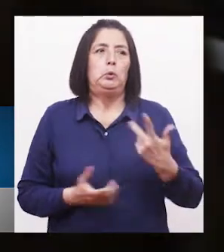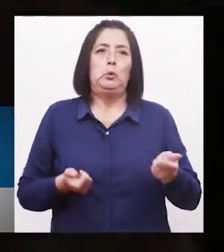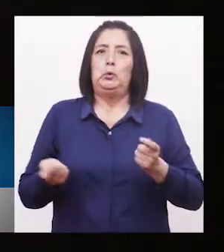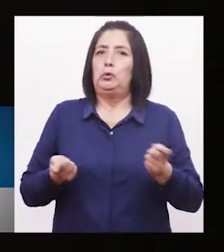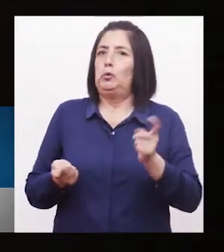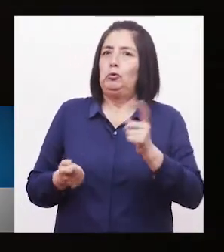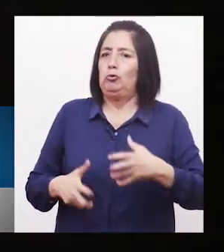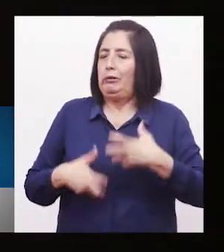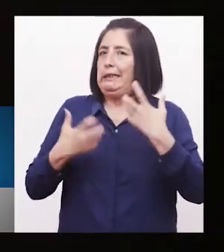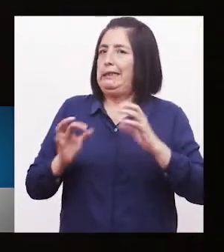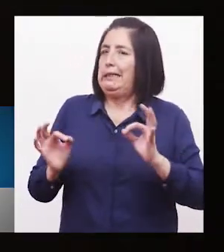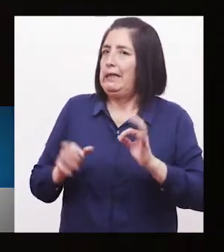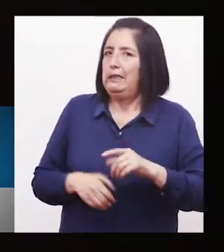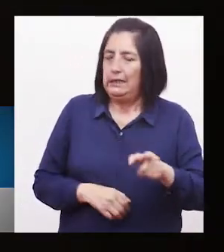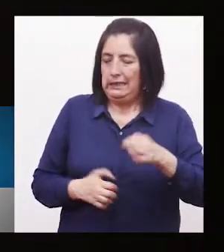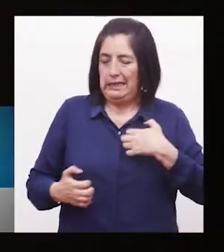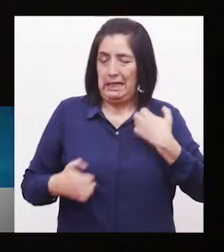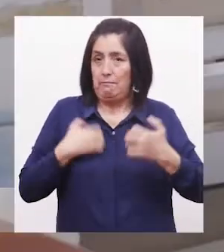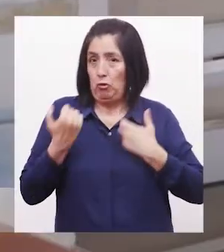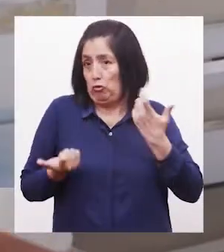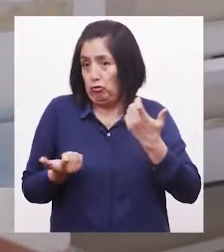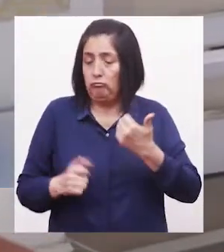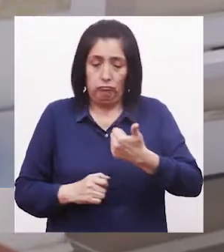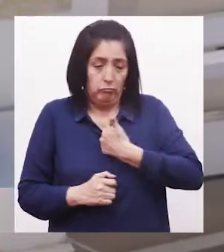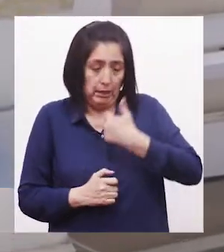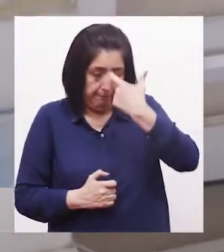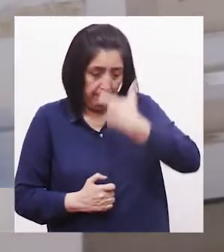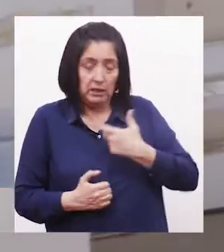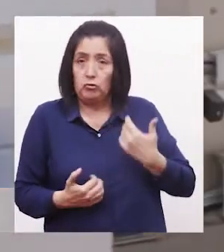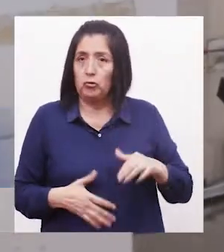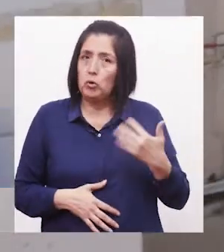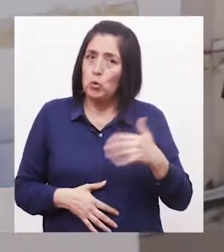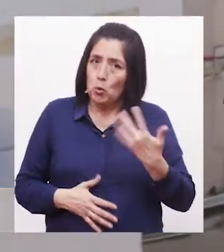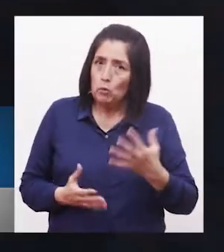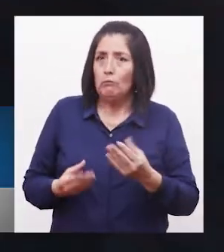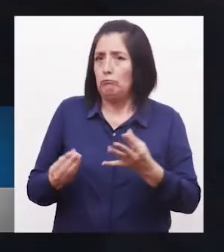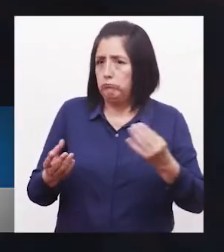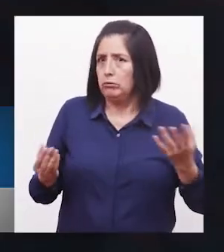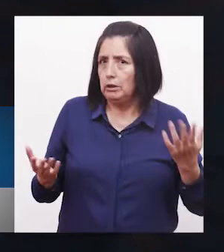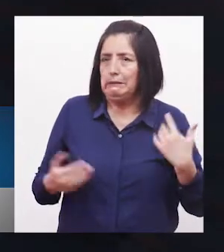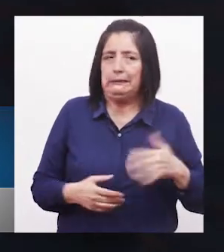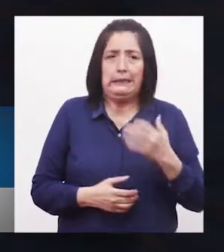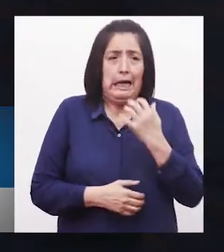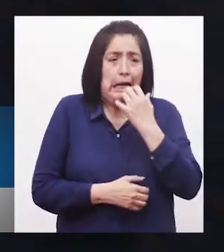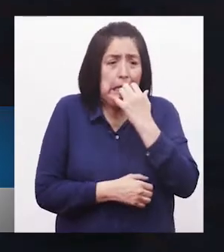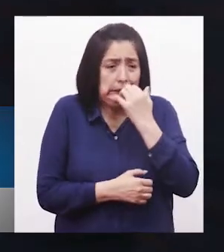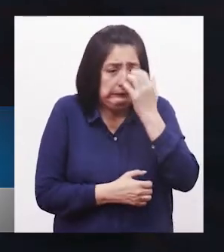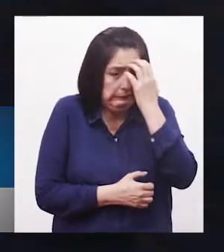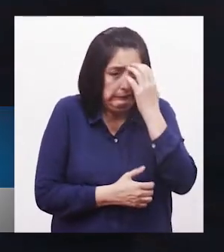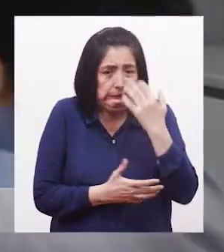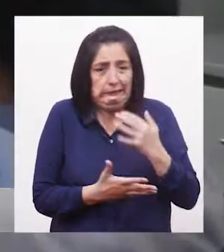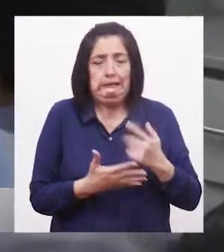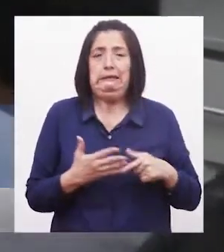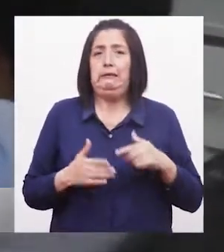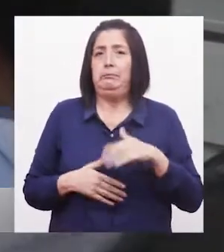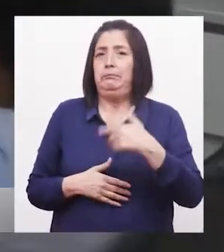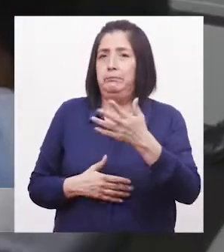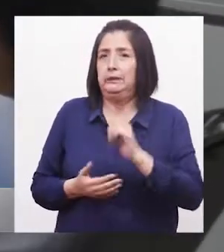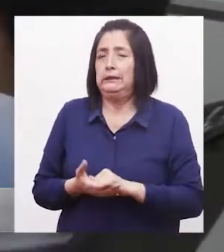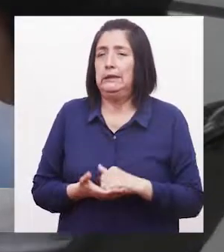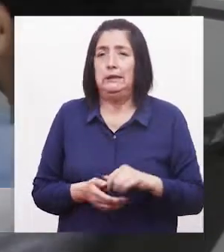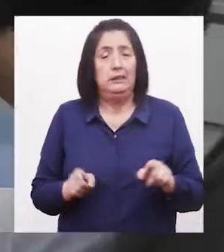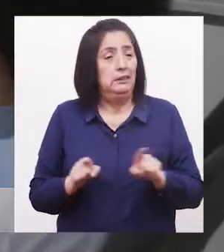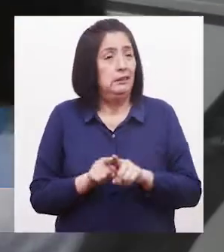de la ira Esta emoción propia del ser humano nos ha llevado en muchas oportunidades a arrepentirnos de la primera reacción Llevando